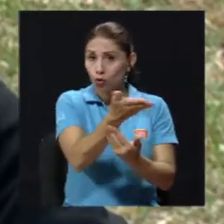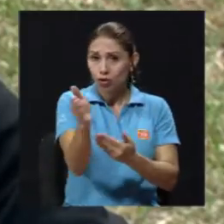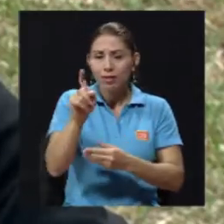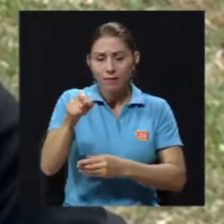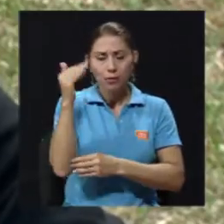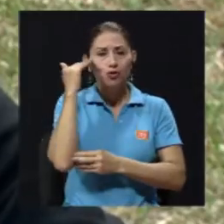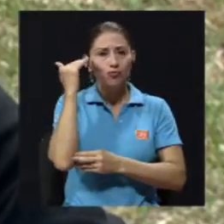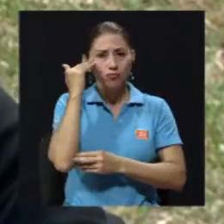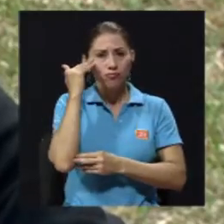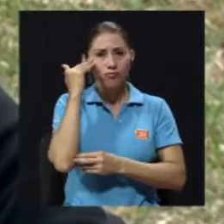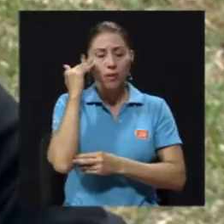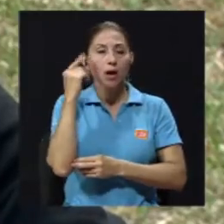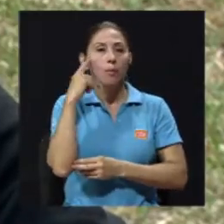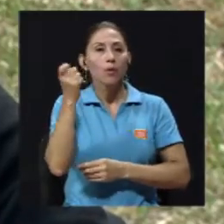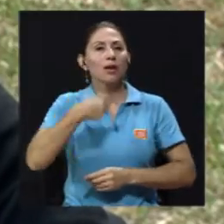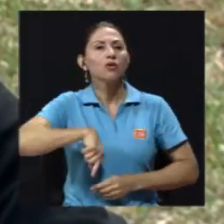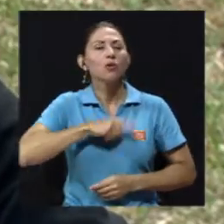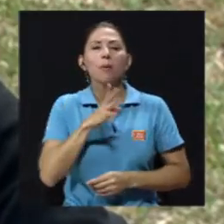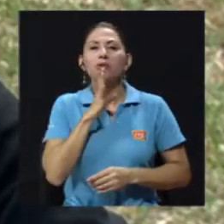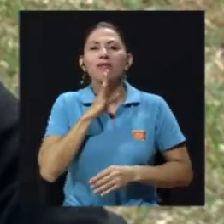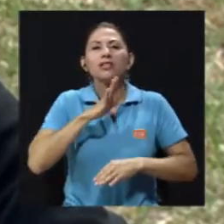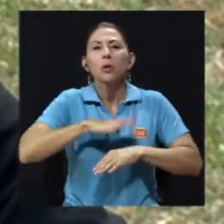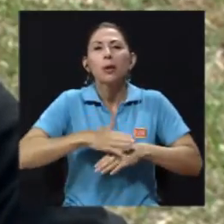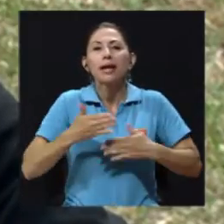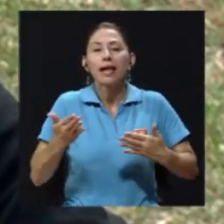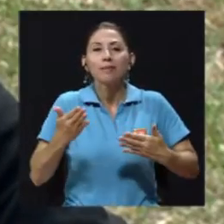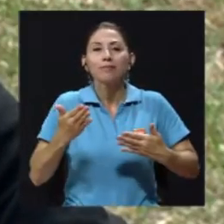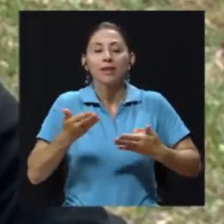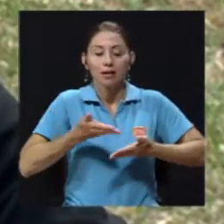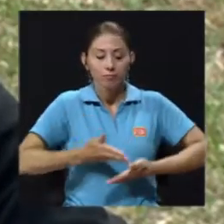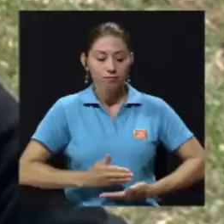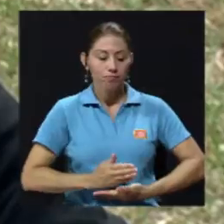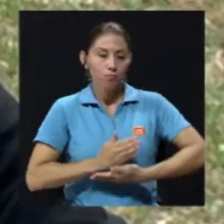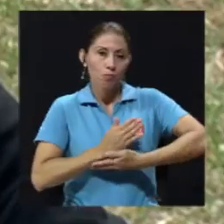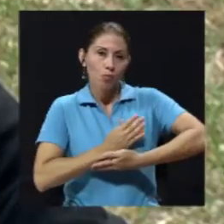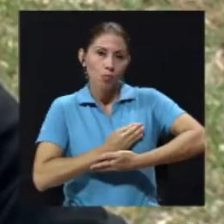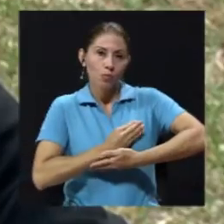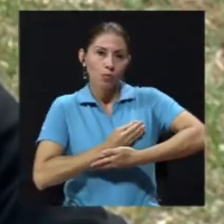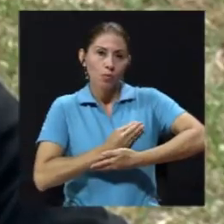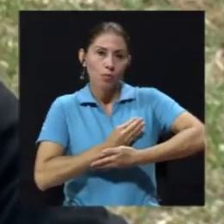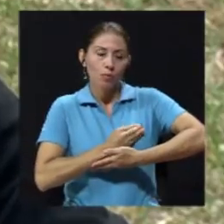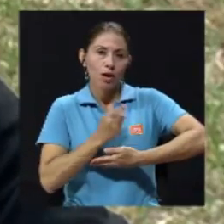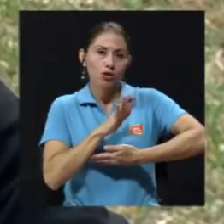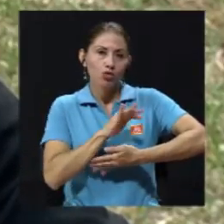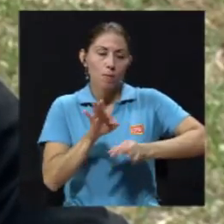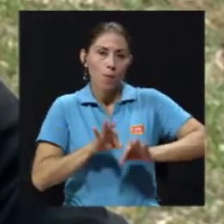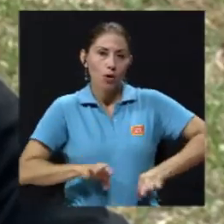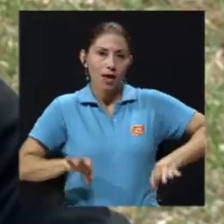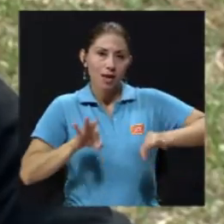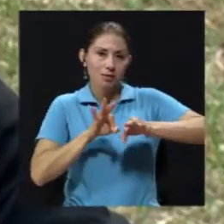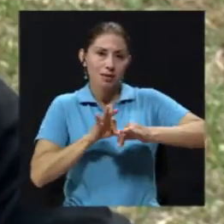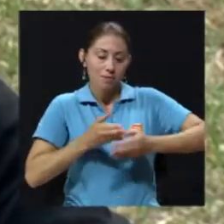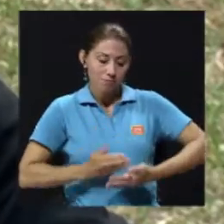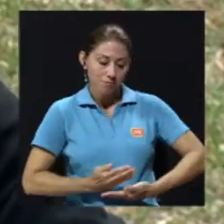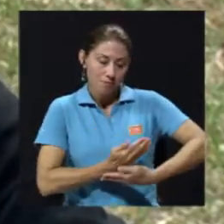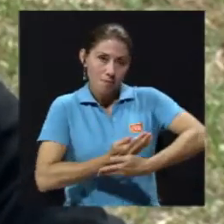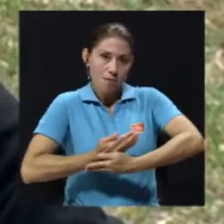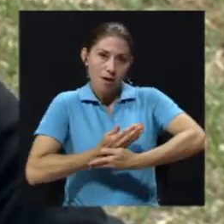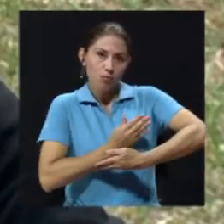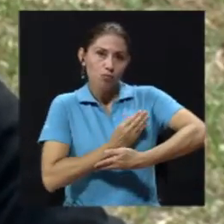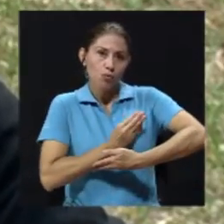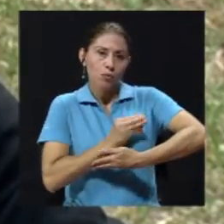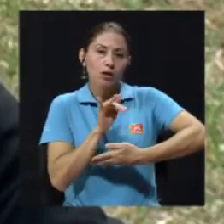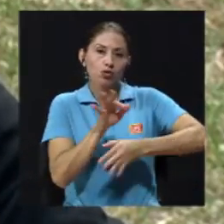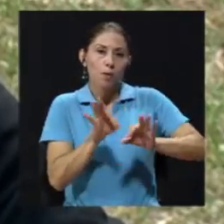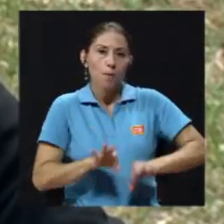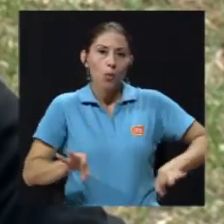debemos conocer al respecto porque vamos a hablar de la lactancia materna y la importancia que esta tiene para todos los niños